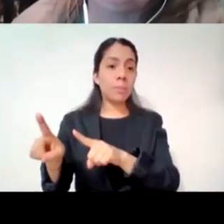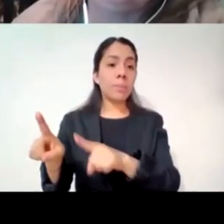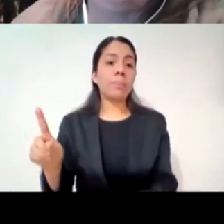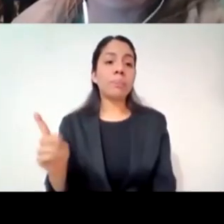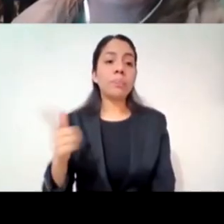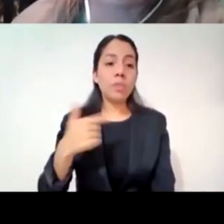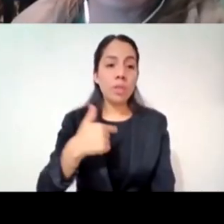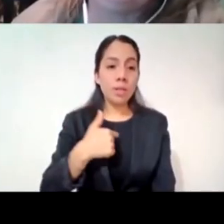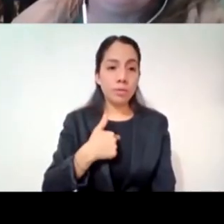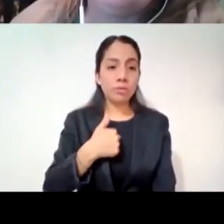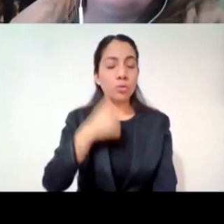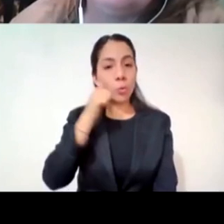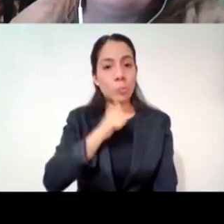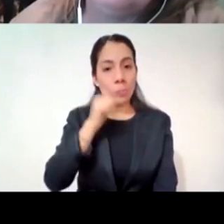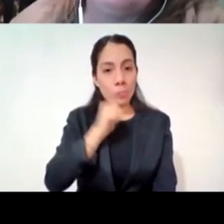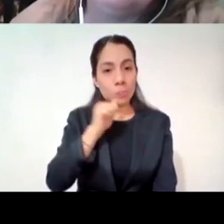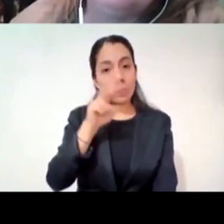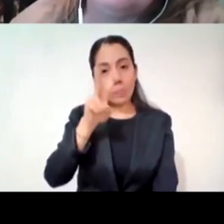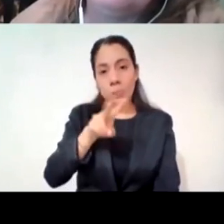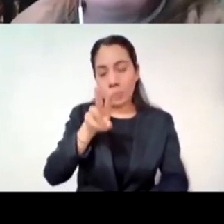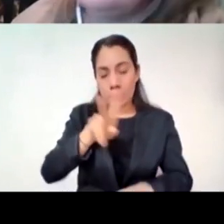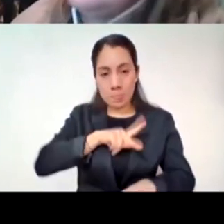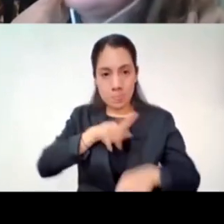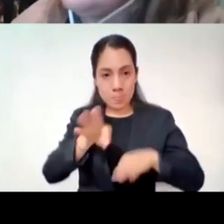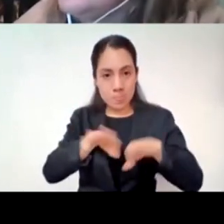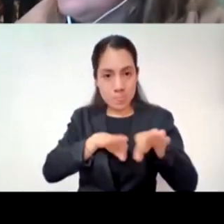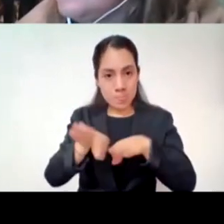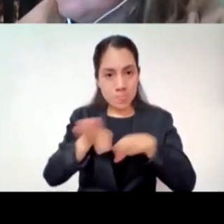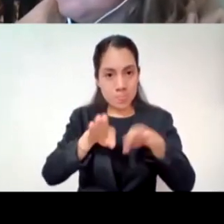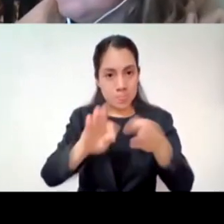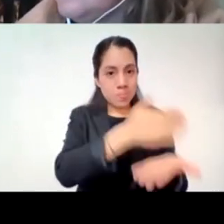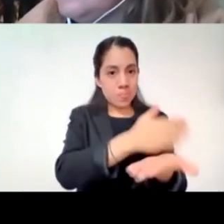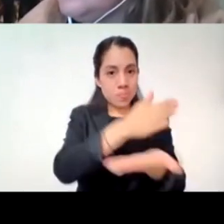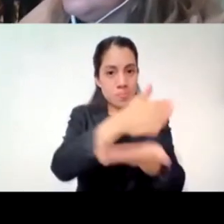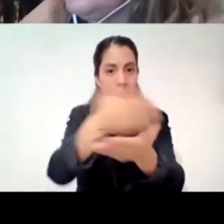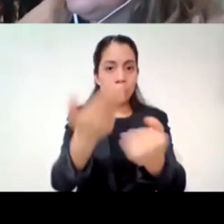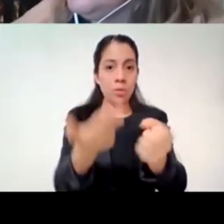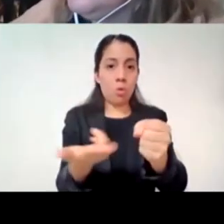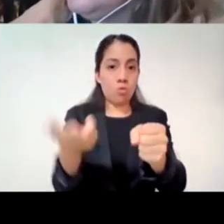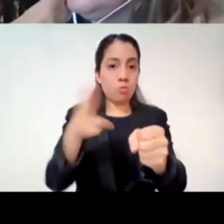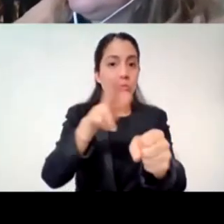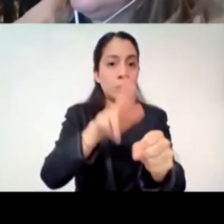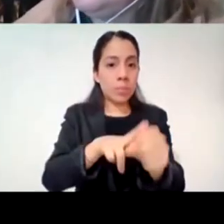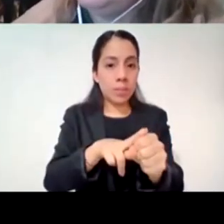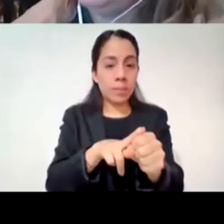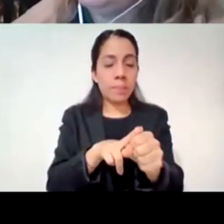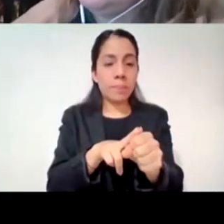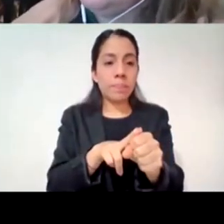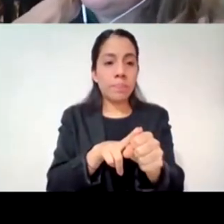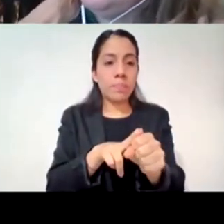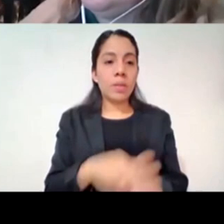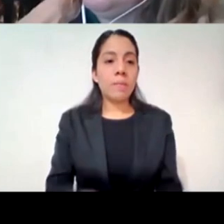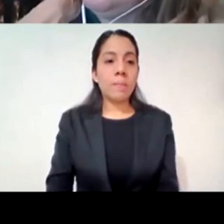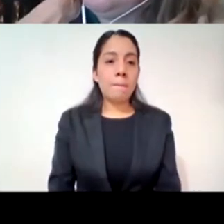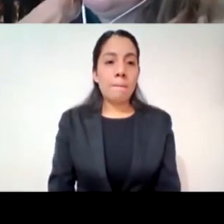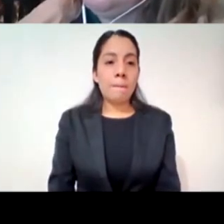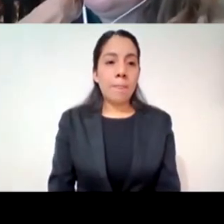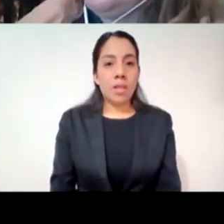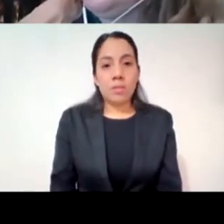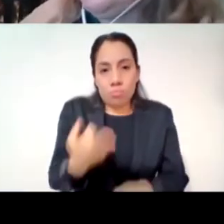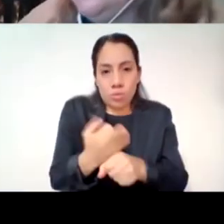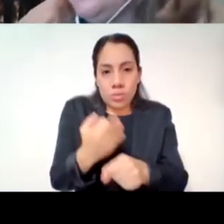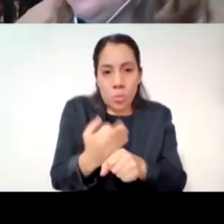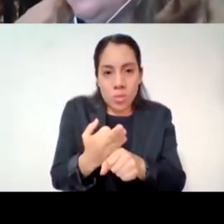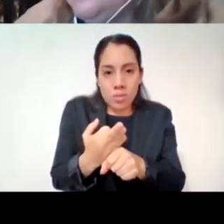mucho a nivel hospitalario y ya de uno en uno es mi trabajo en el que estoy compartiendo ahora y pues es imposible